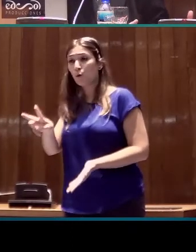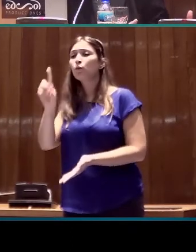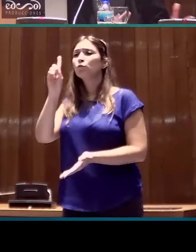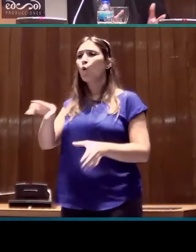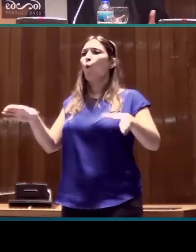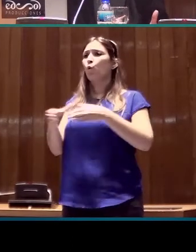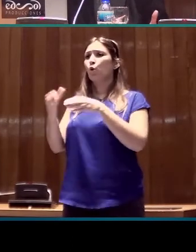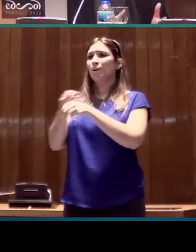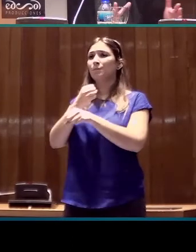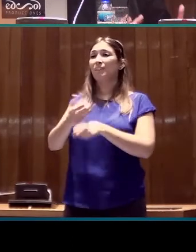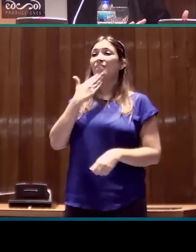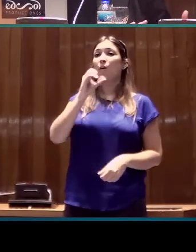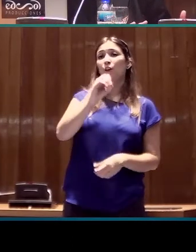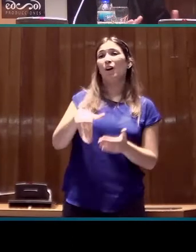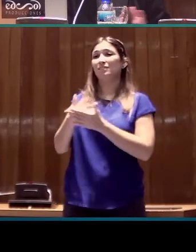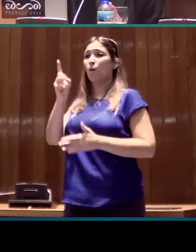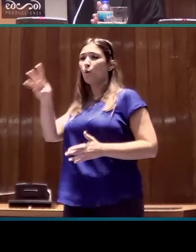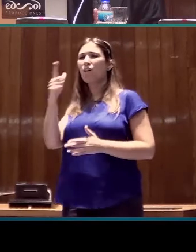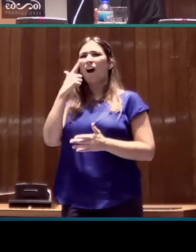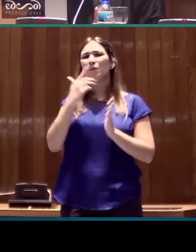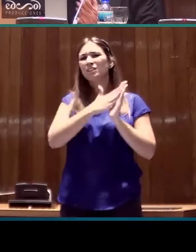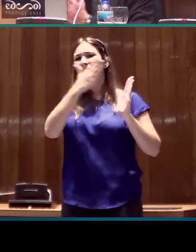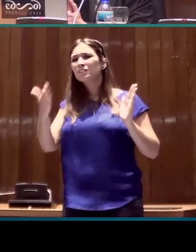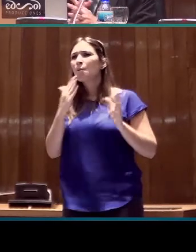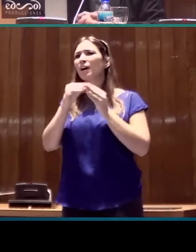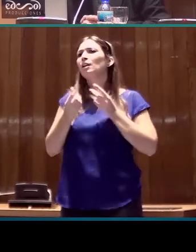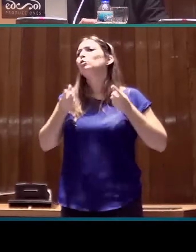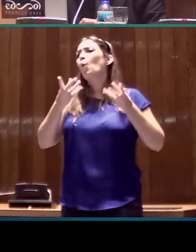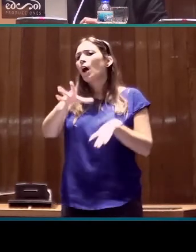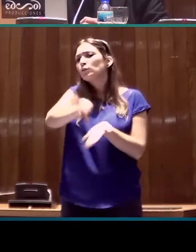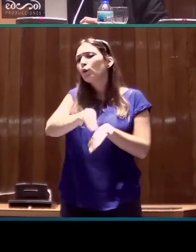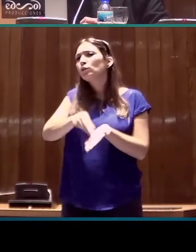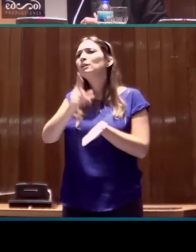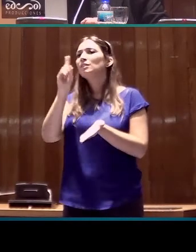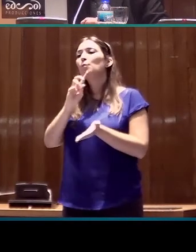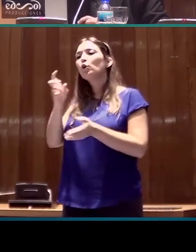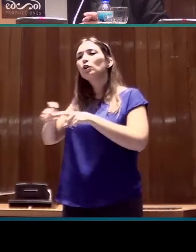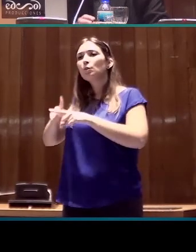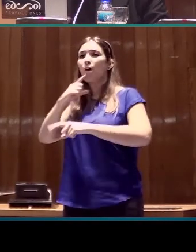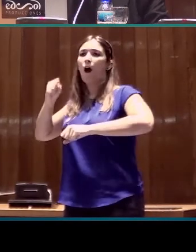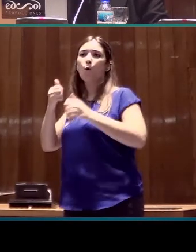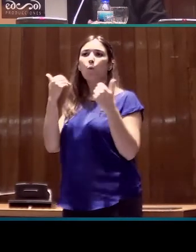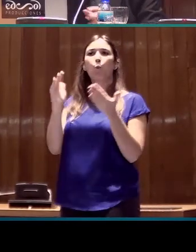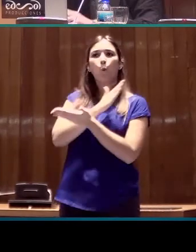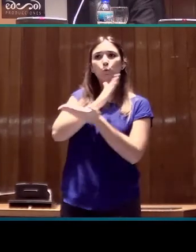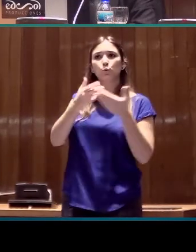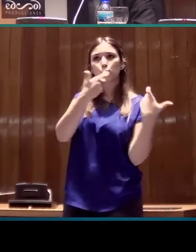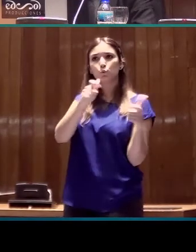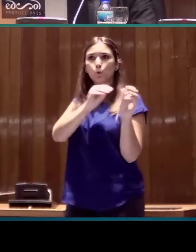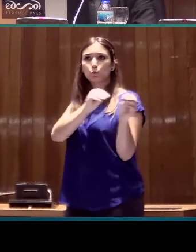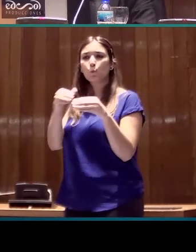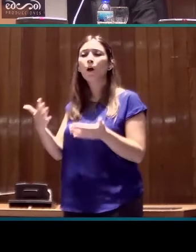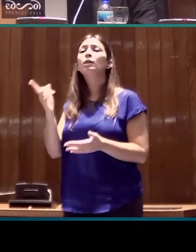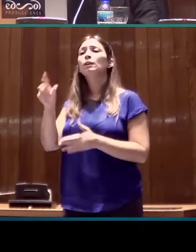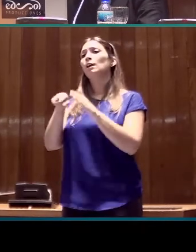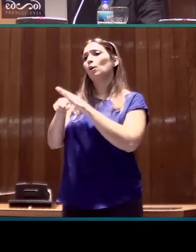grupo trabajando en 0 a 12 años, qué materiales hay dedicados a 0 a 12 años y qué materiales hay dedicados para adultos. O el establecimiento de recursos